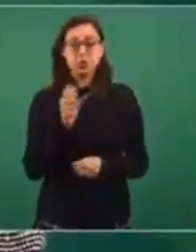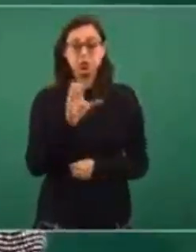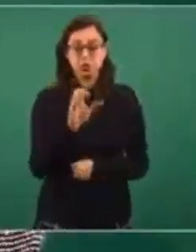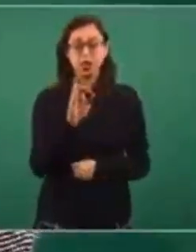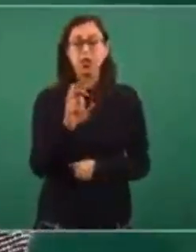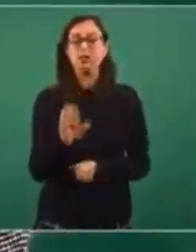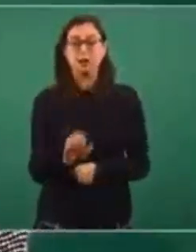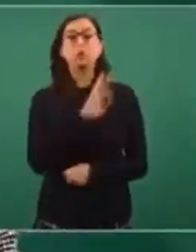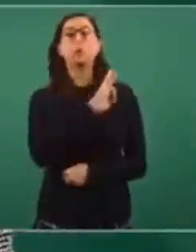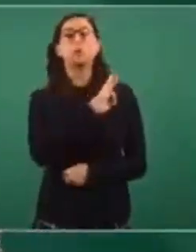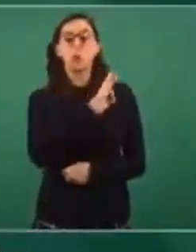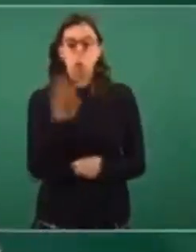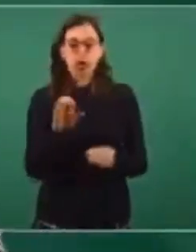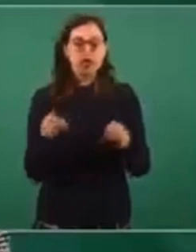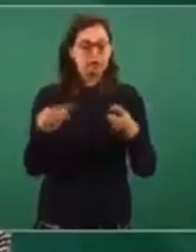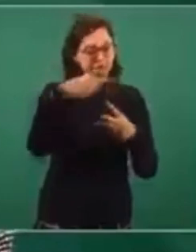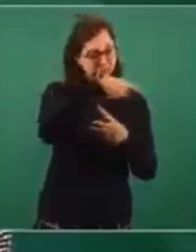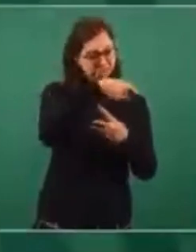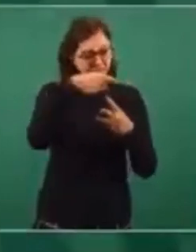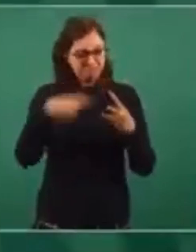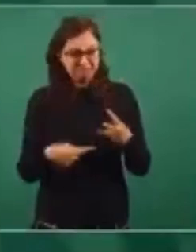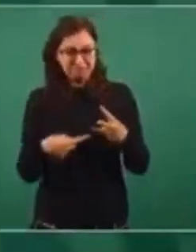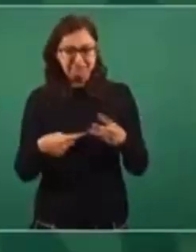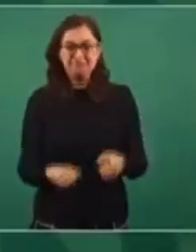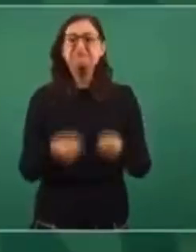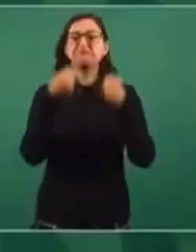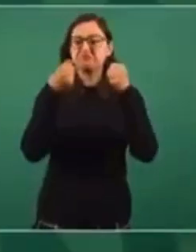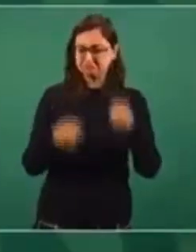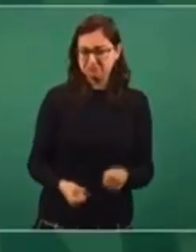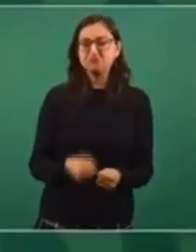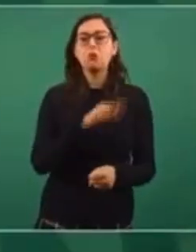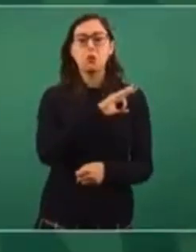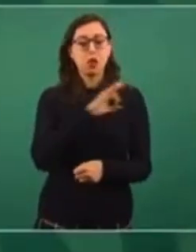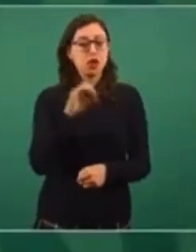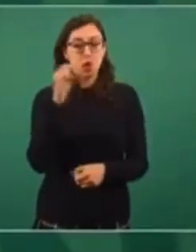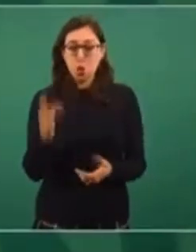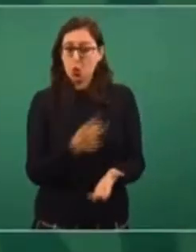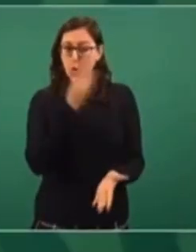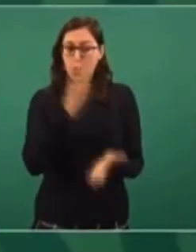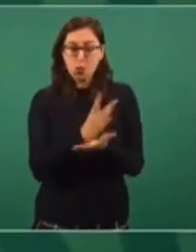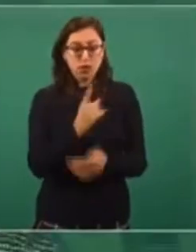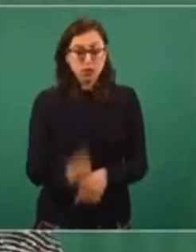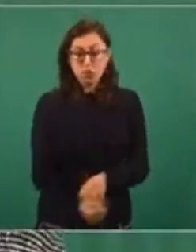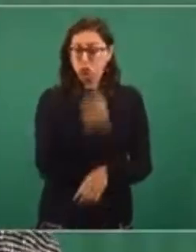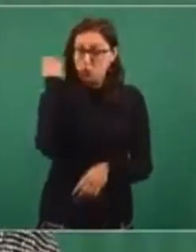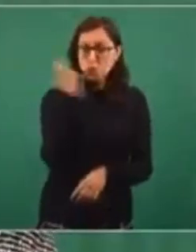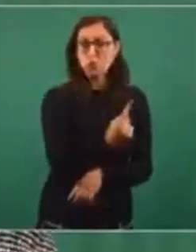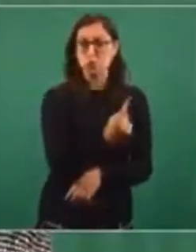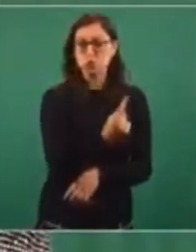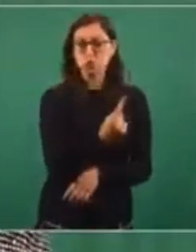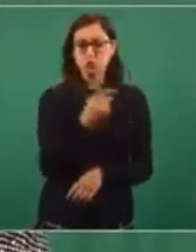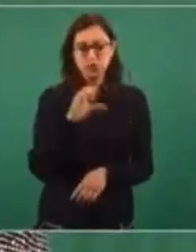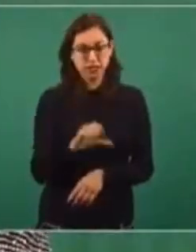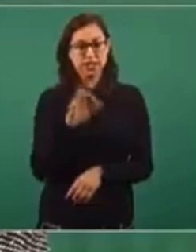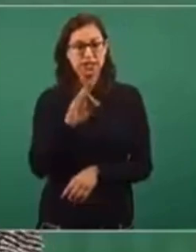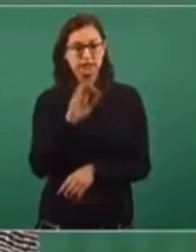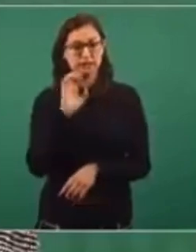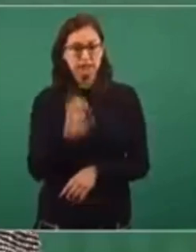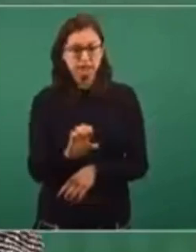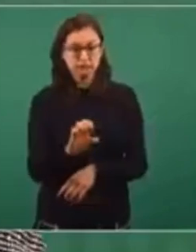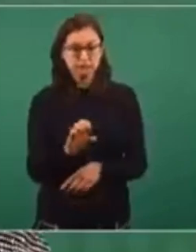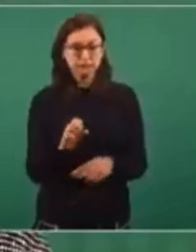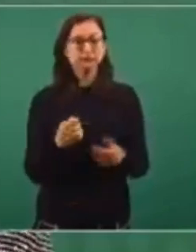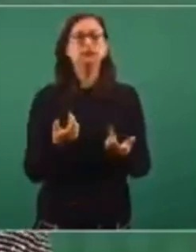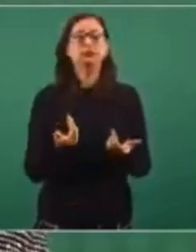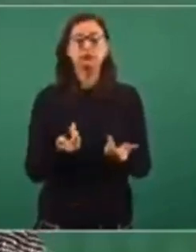Electricidad puede garantizarle al Estado mexicano. En esta rectoría del Estado, estos